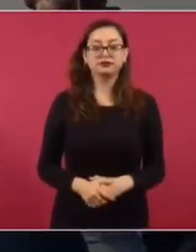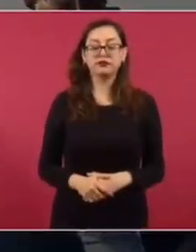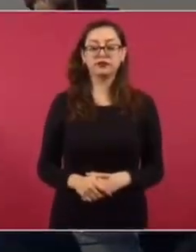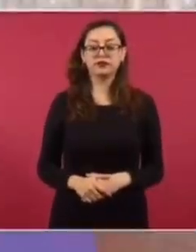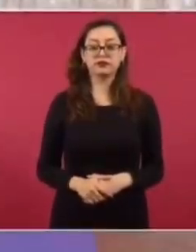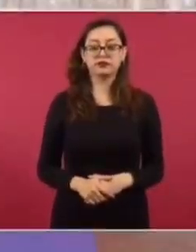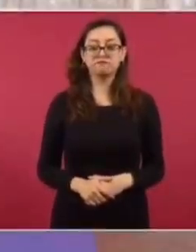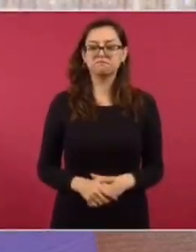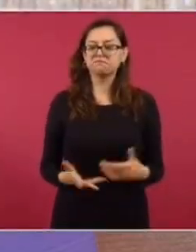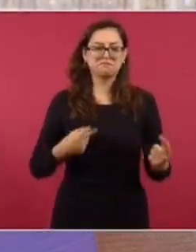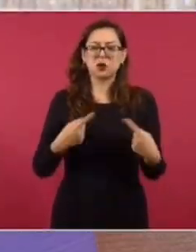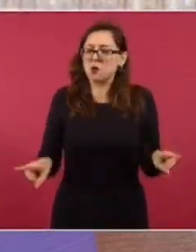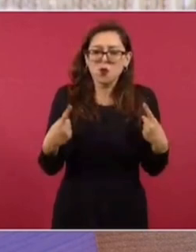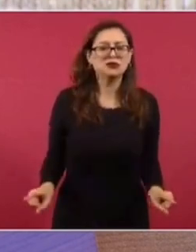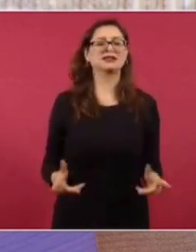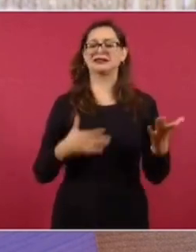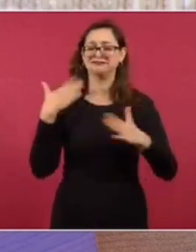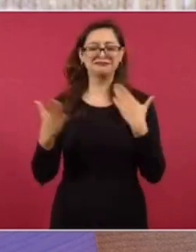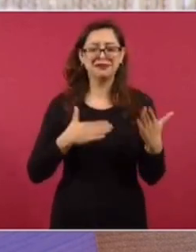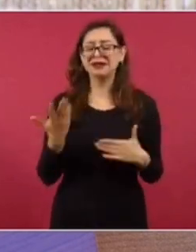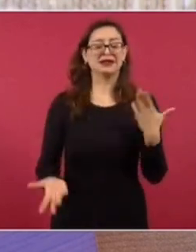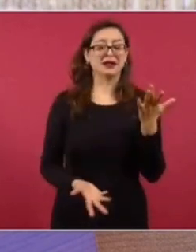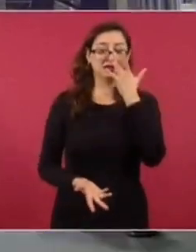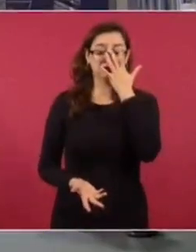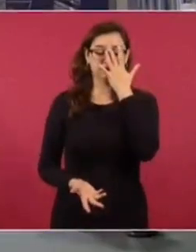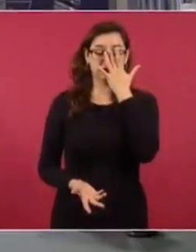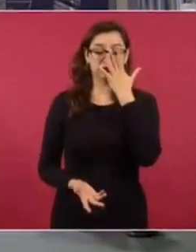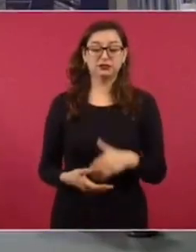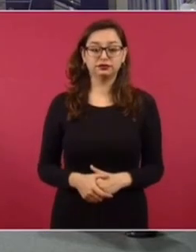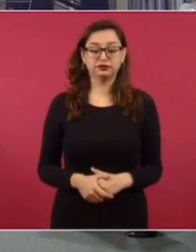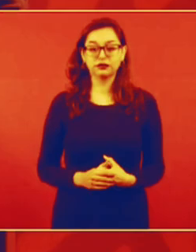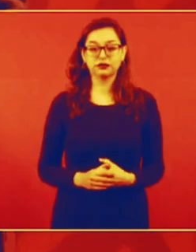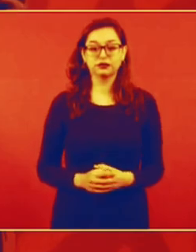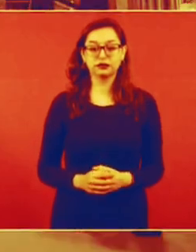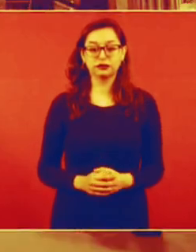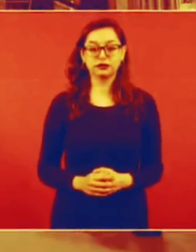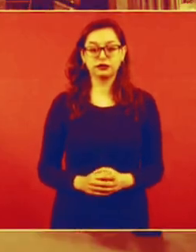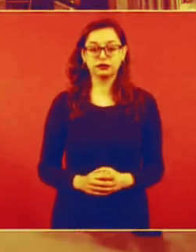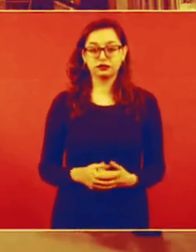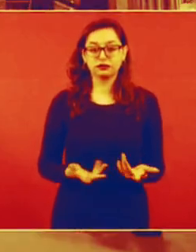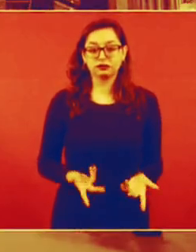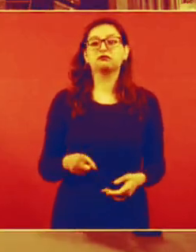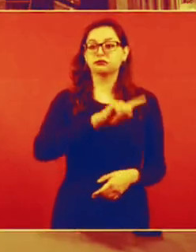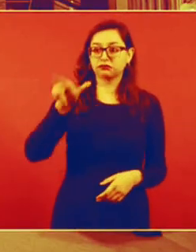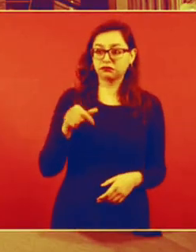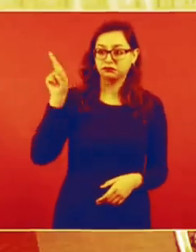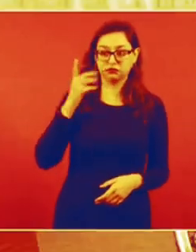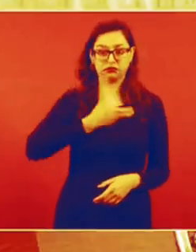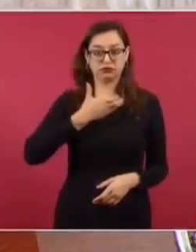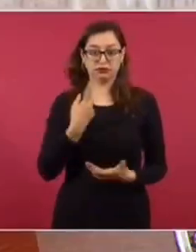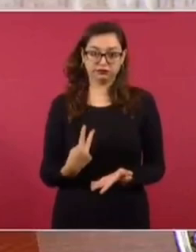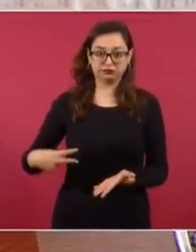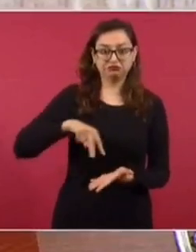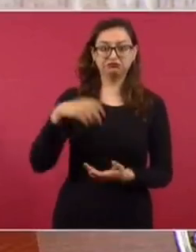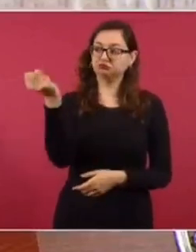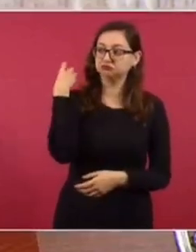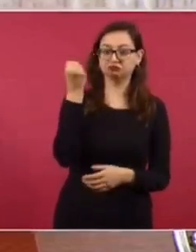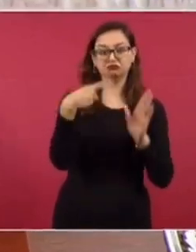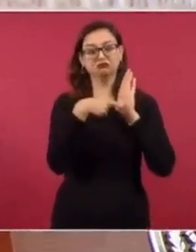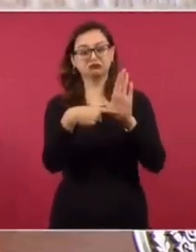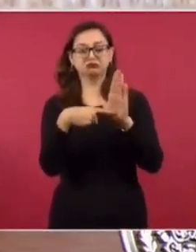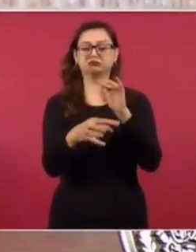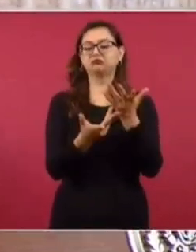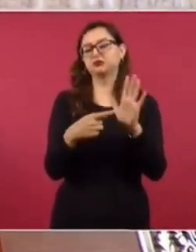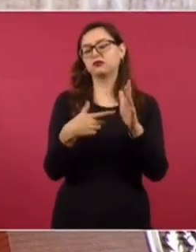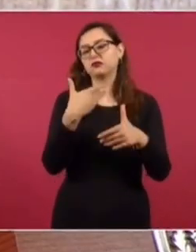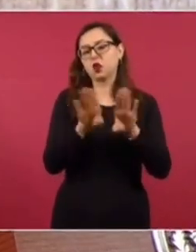sé. Y bandas y música. Y luego dar a conocer los avances de la transformación. Y voy a